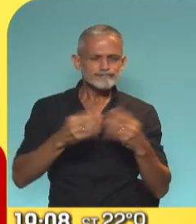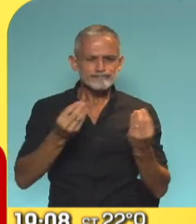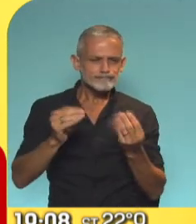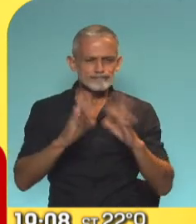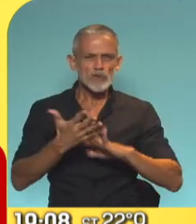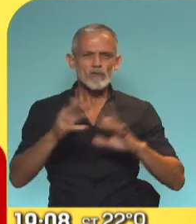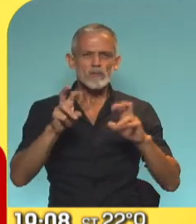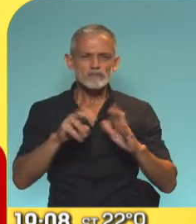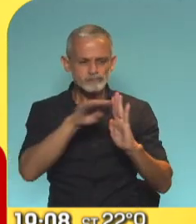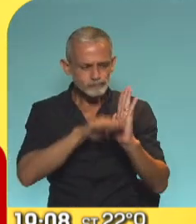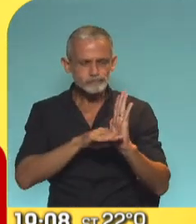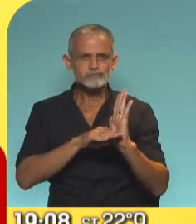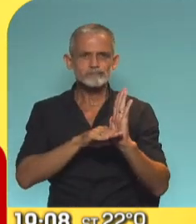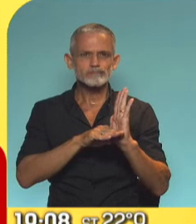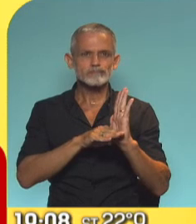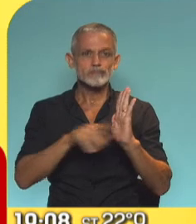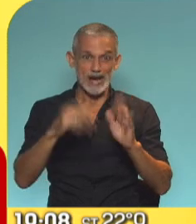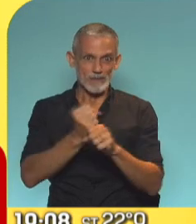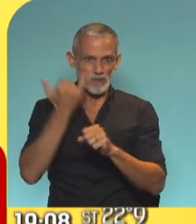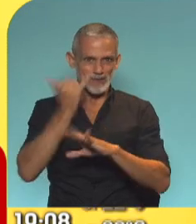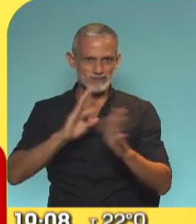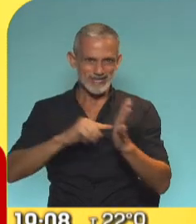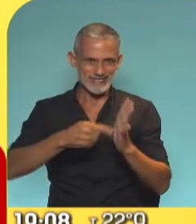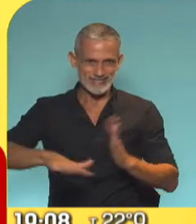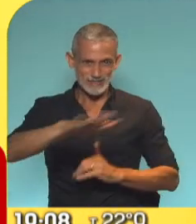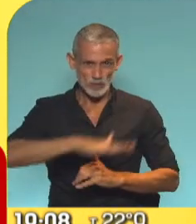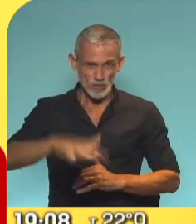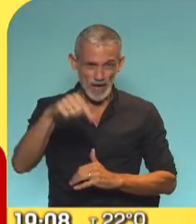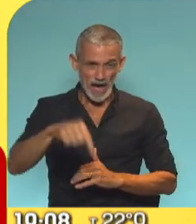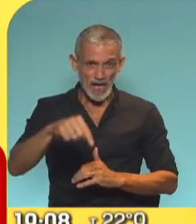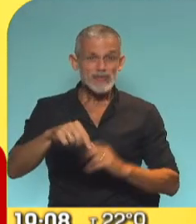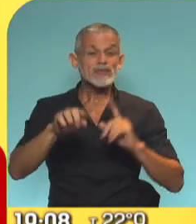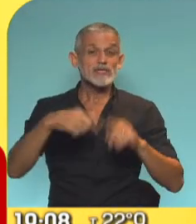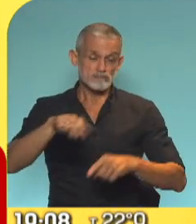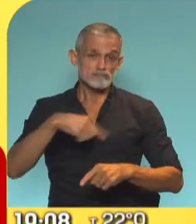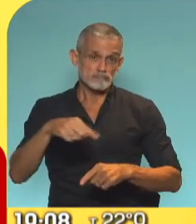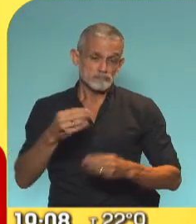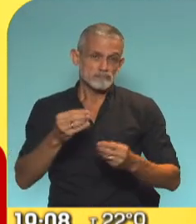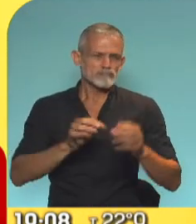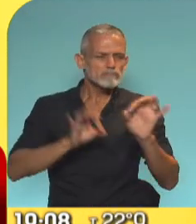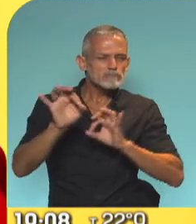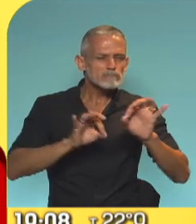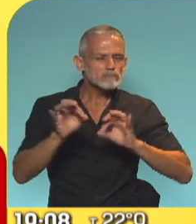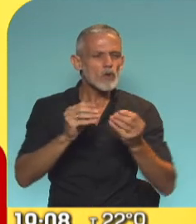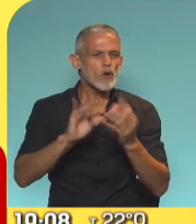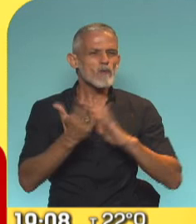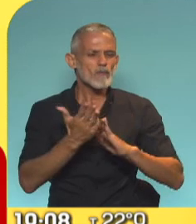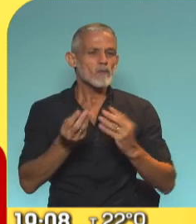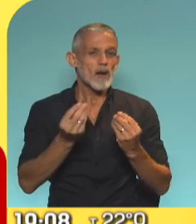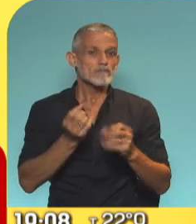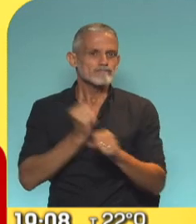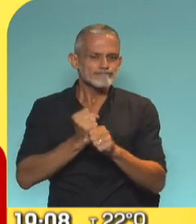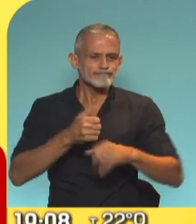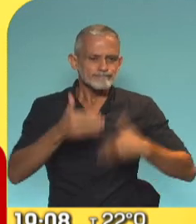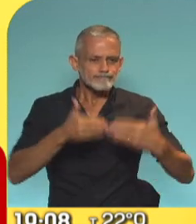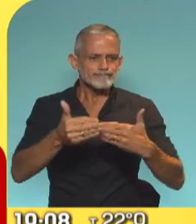características que tiene el protocolo que aprobó la ciudad y que, por supuesto, acompañamos el diseño y estamos trabajando en